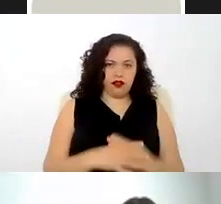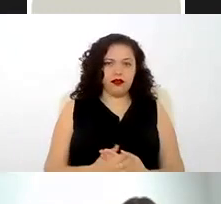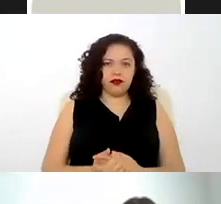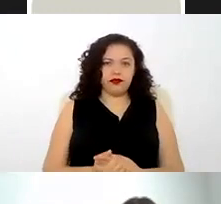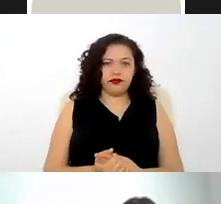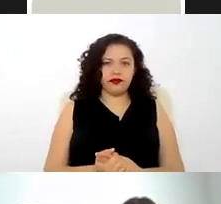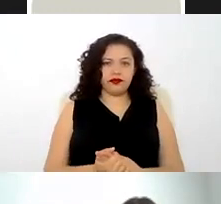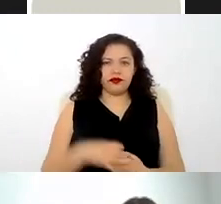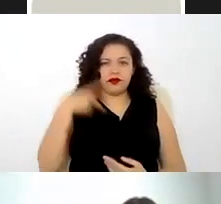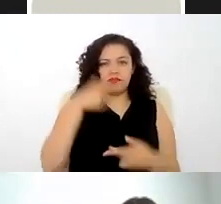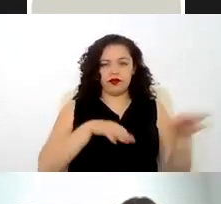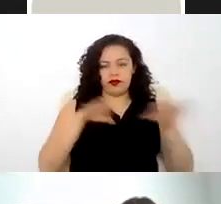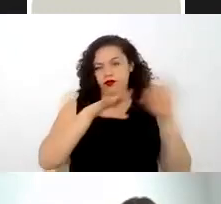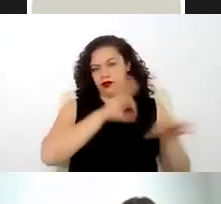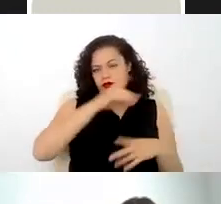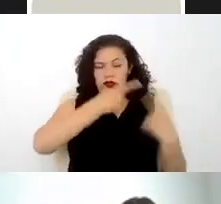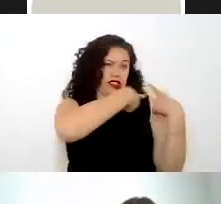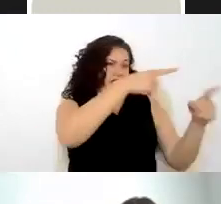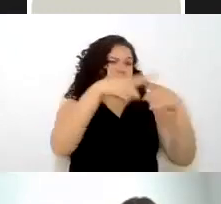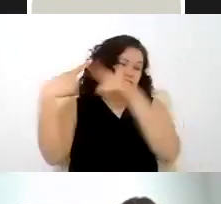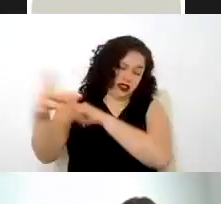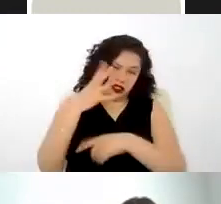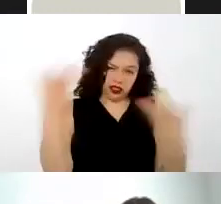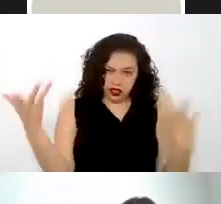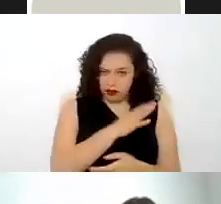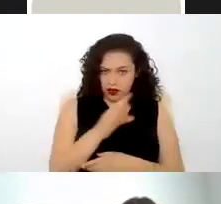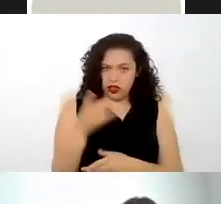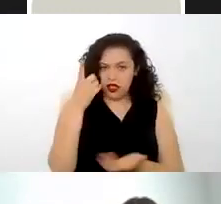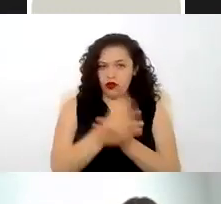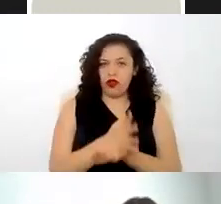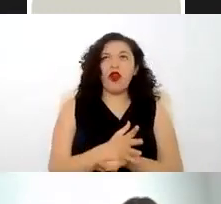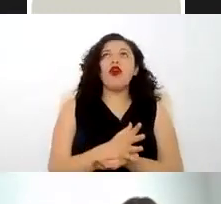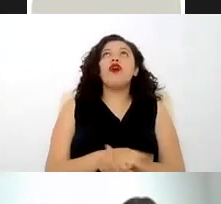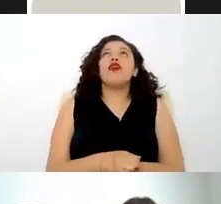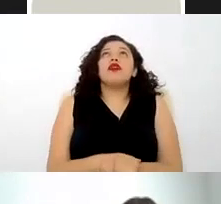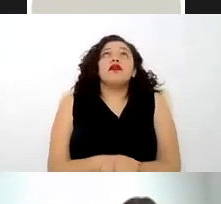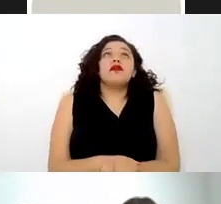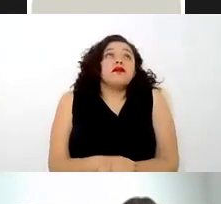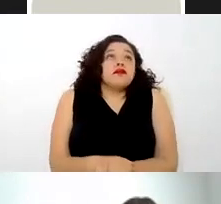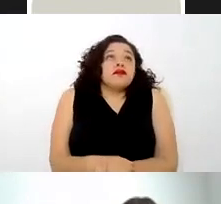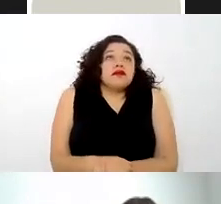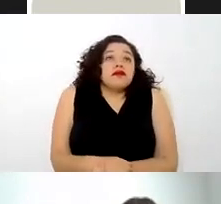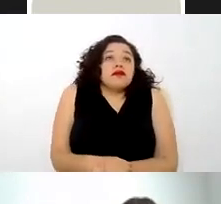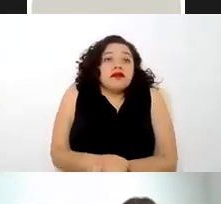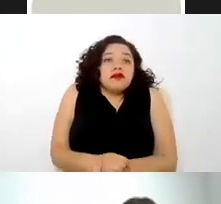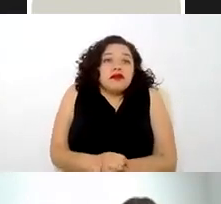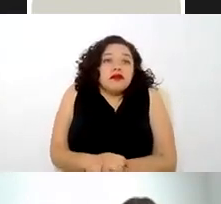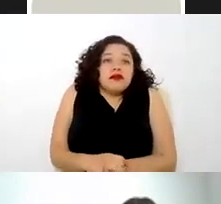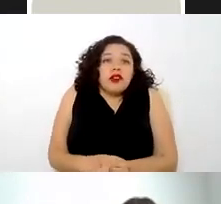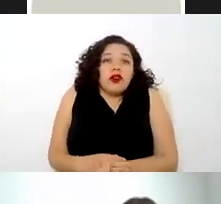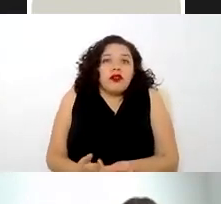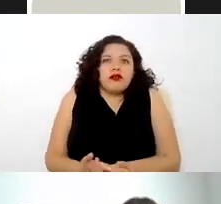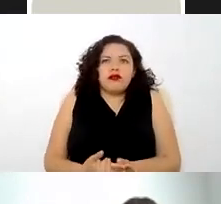trabajo puede ser sumamente diverso y no solamente digamos se encuadra como a